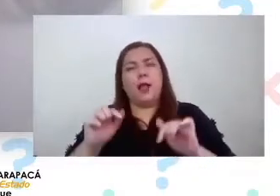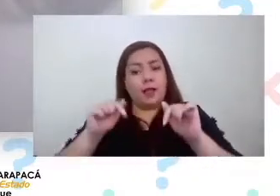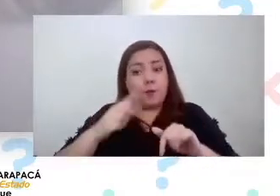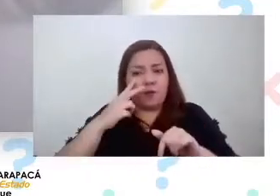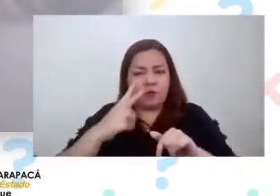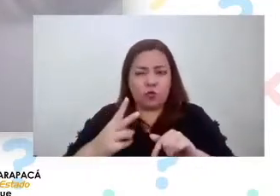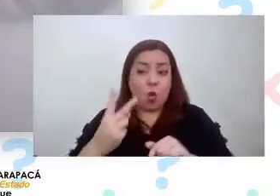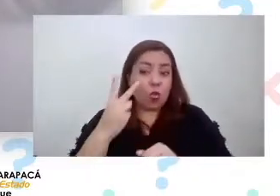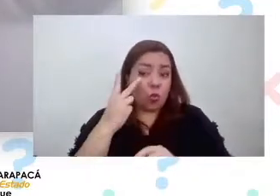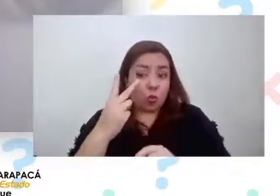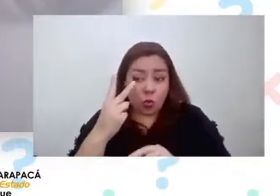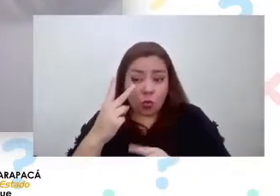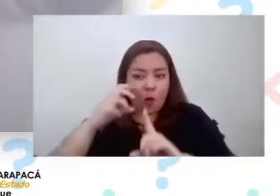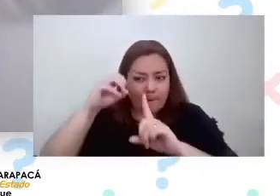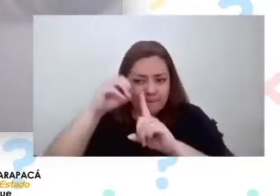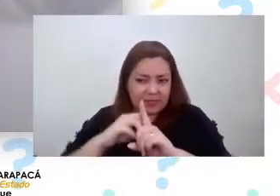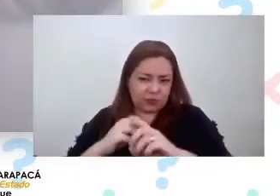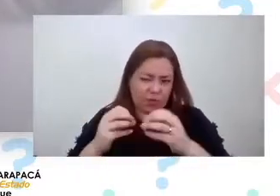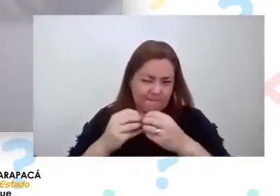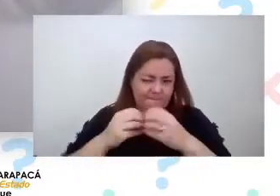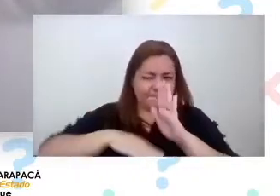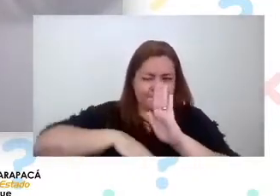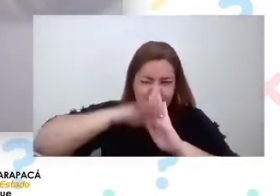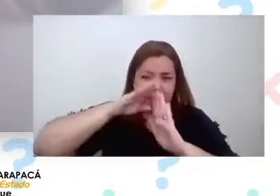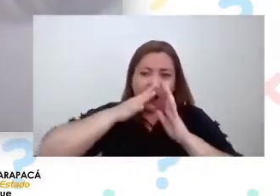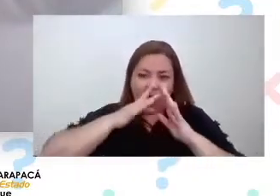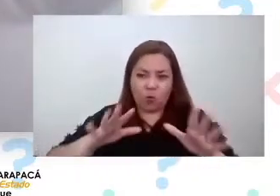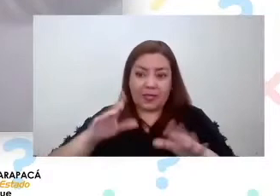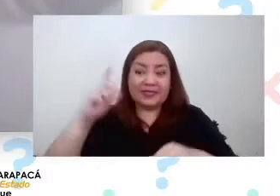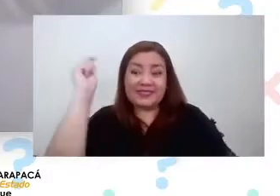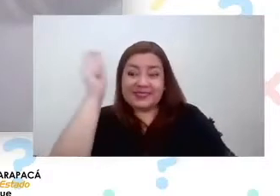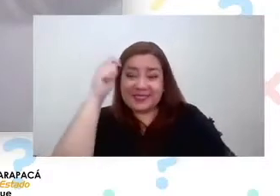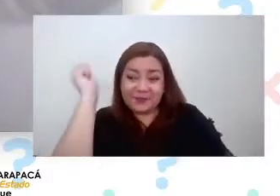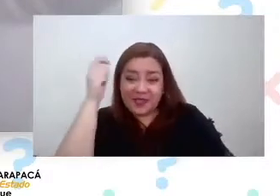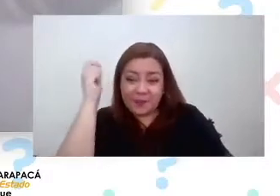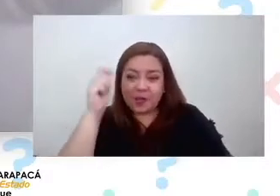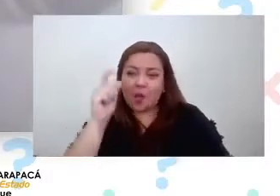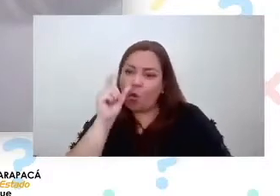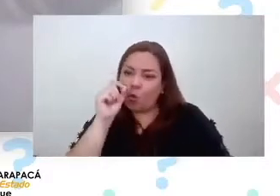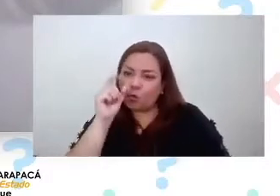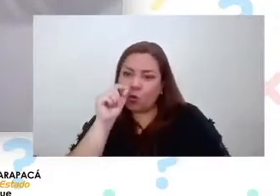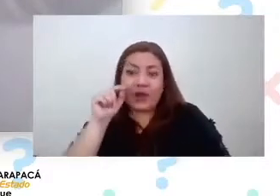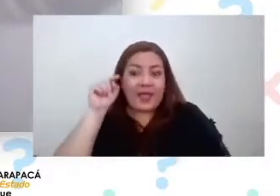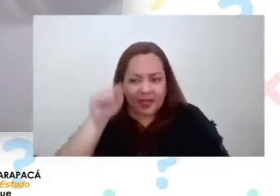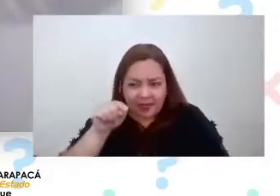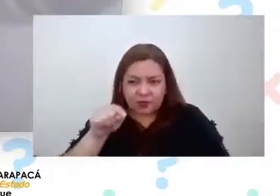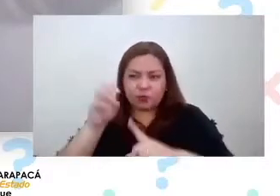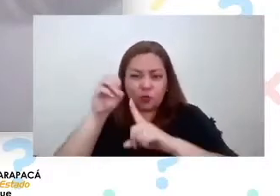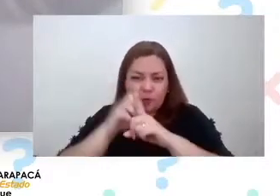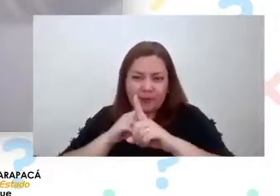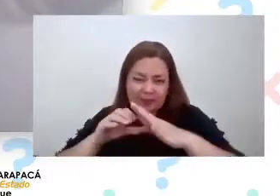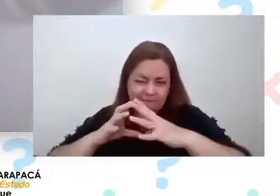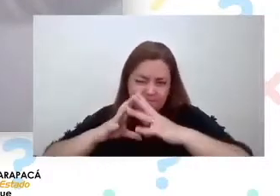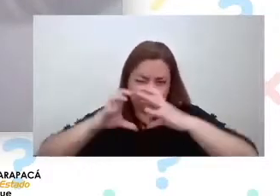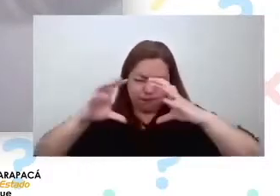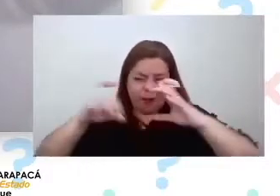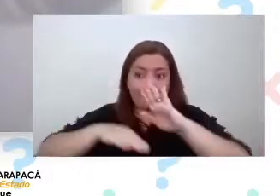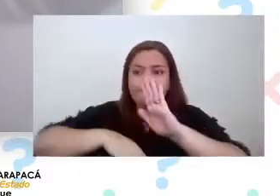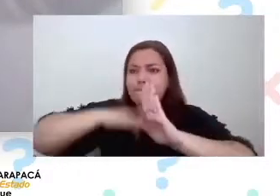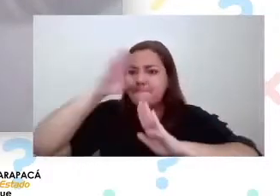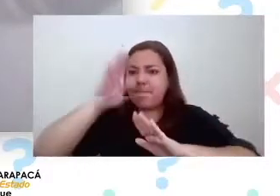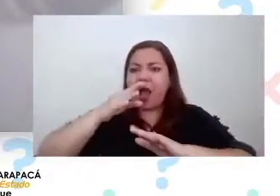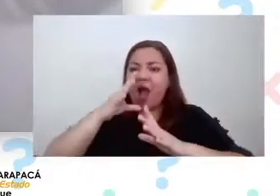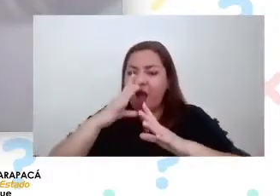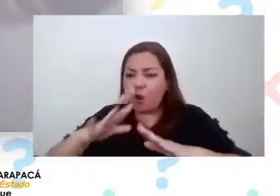acumula harta agua y son septiembre y octubre esos son los meses de mayor acumulación si alguien si quiere